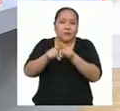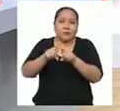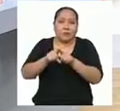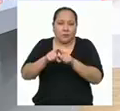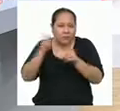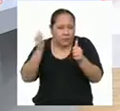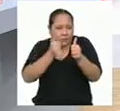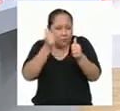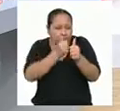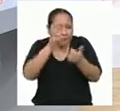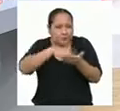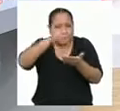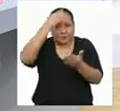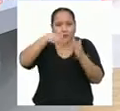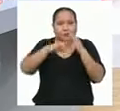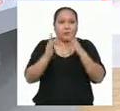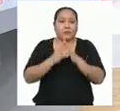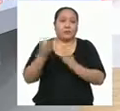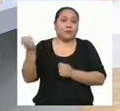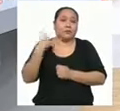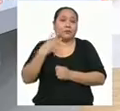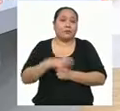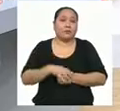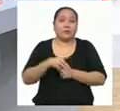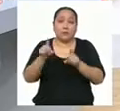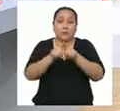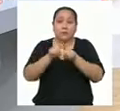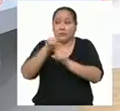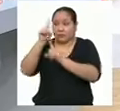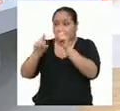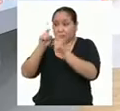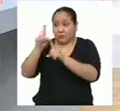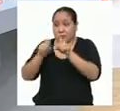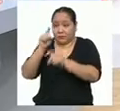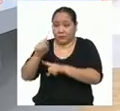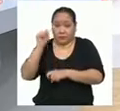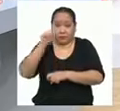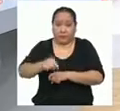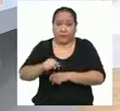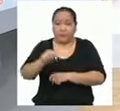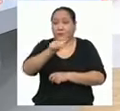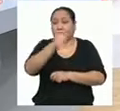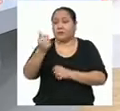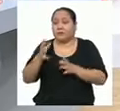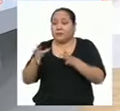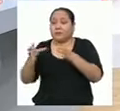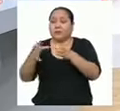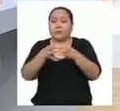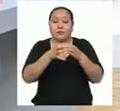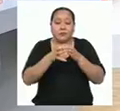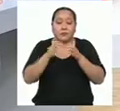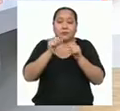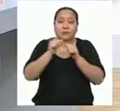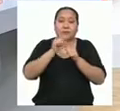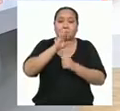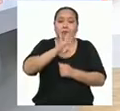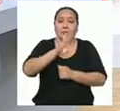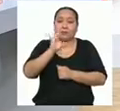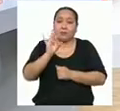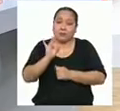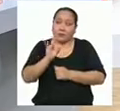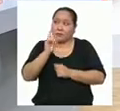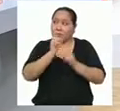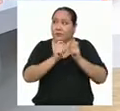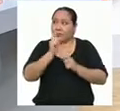está siguiendo en Aprendo en Casa, me comentó que aplicó la encuesta que elaboramos a otra muestra de 48 personas y